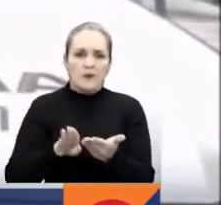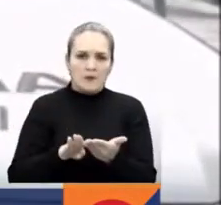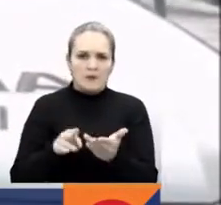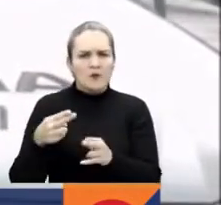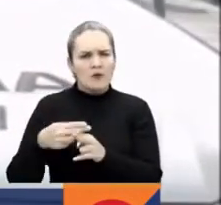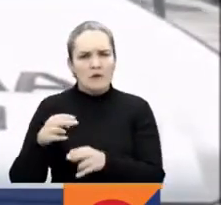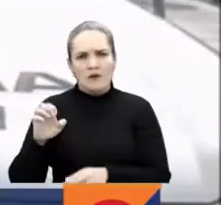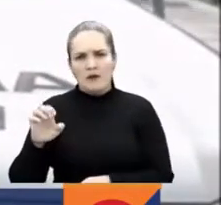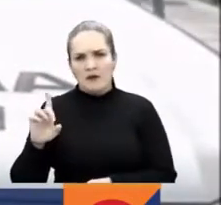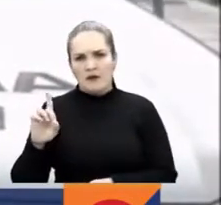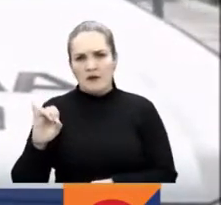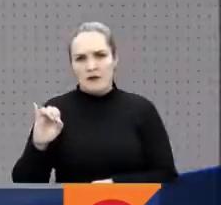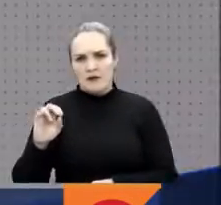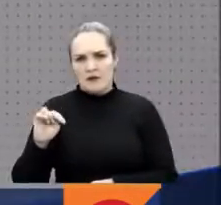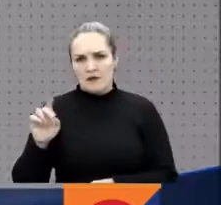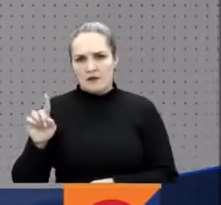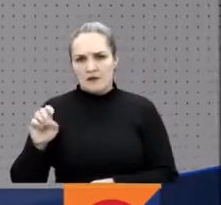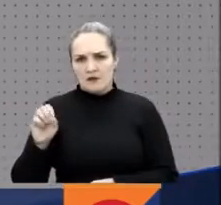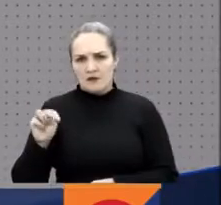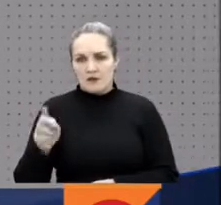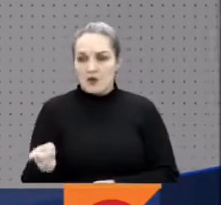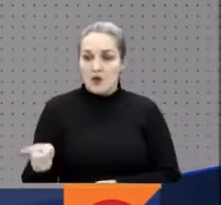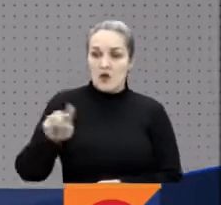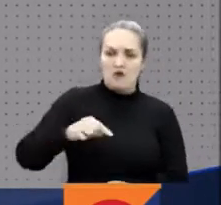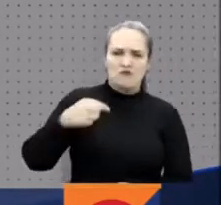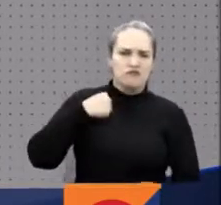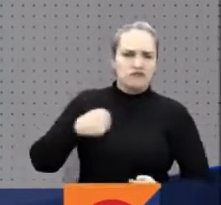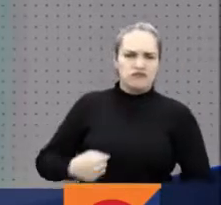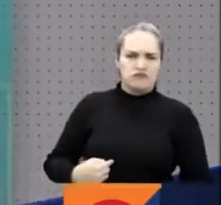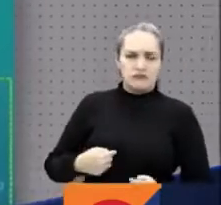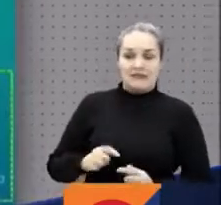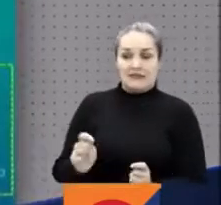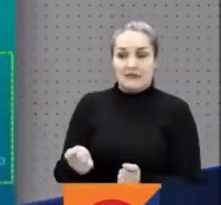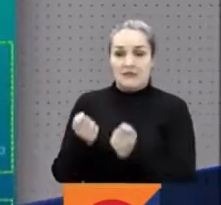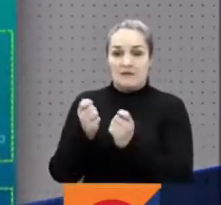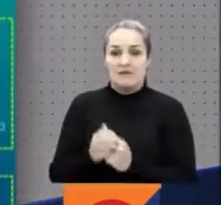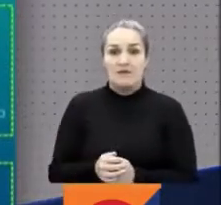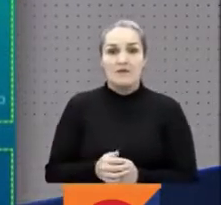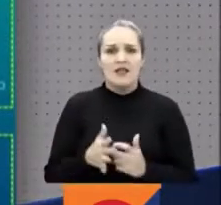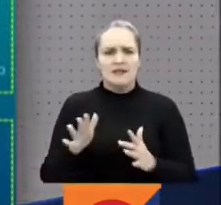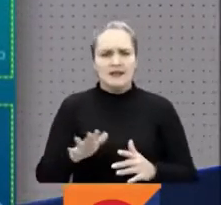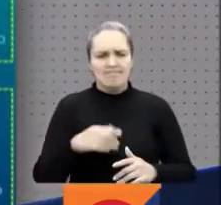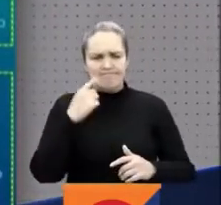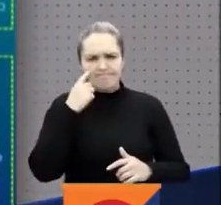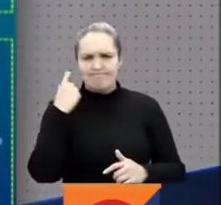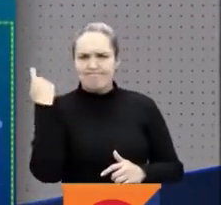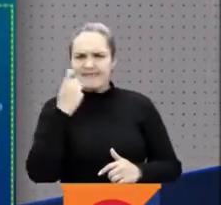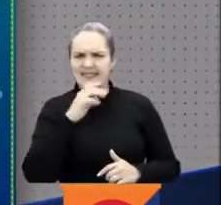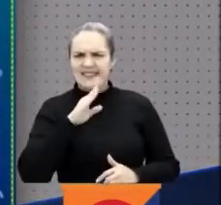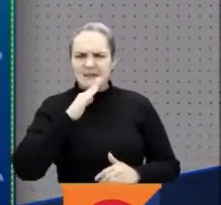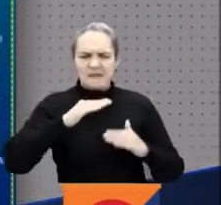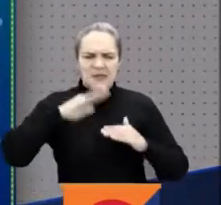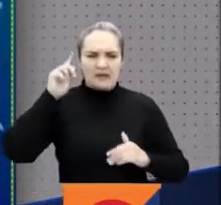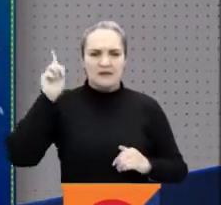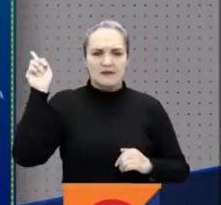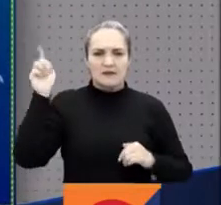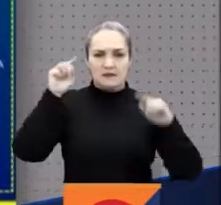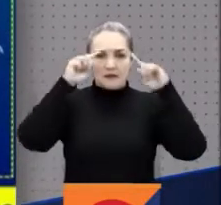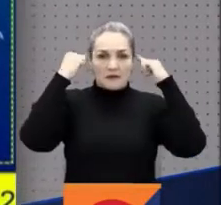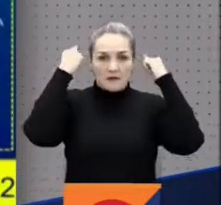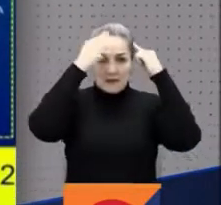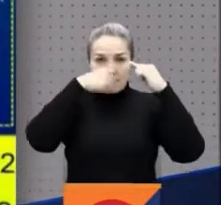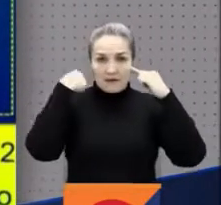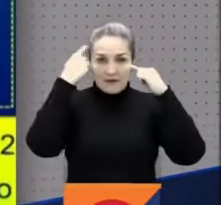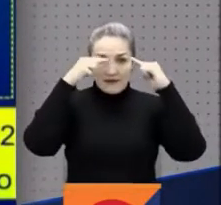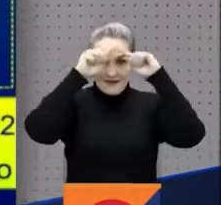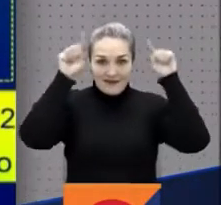nuestro héroe Armando Vidal Espitia. Luego del atentado fue dado a conocer el cartel de los más buscados, en el que aparece alias Ramoncito, uno